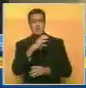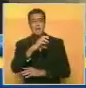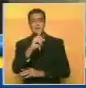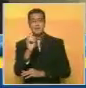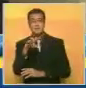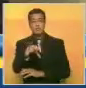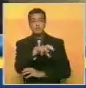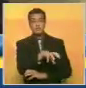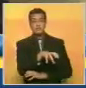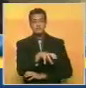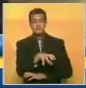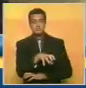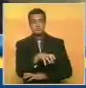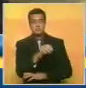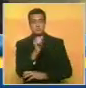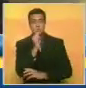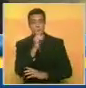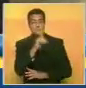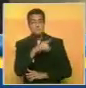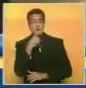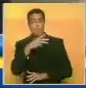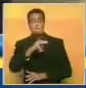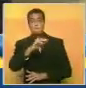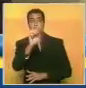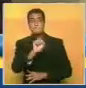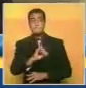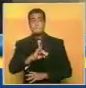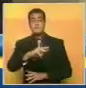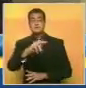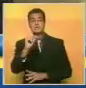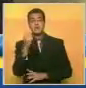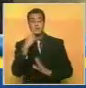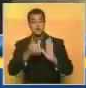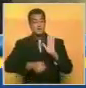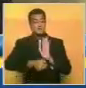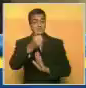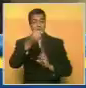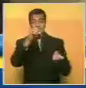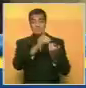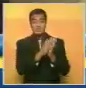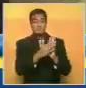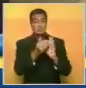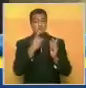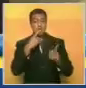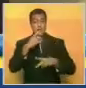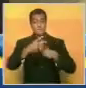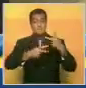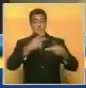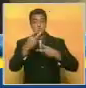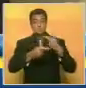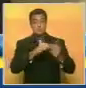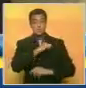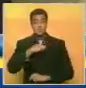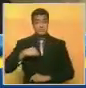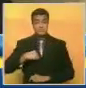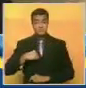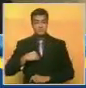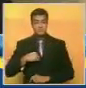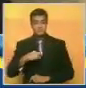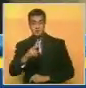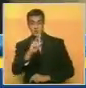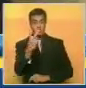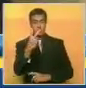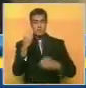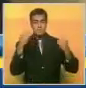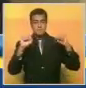Estado con clientelismo mesiánico que acrecienta la destrucción del aparato productivo privado a través de la doble